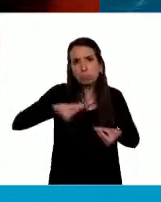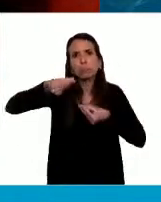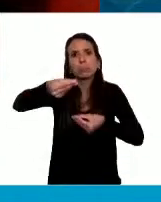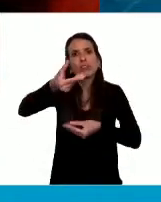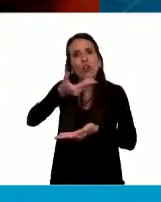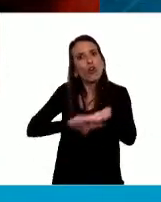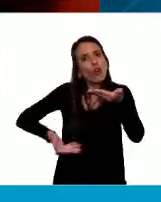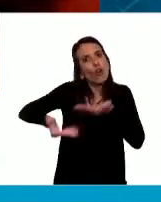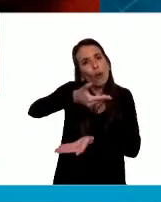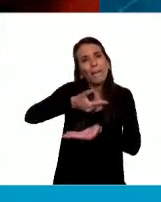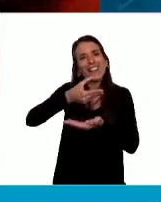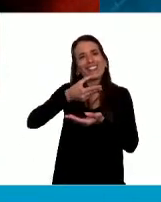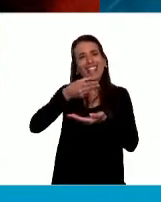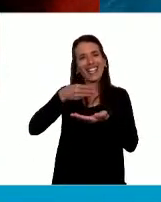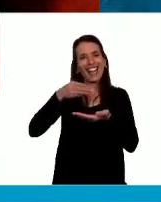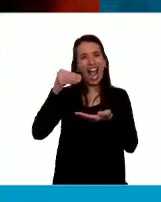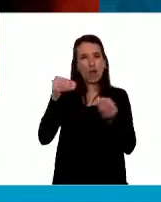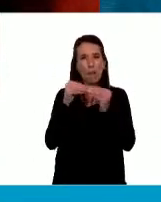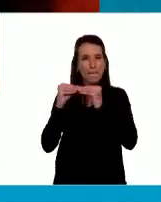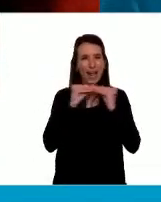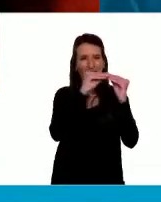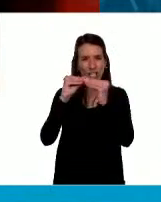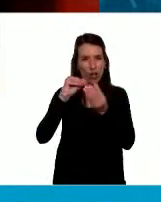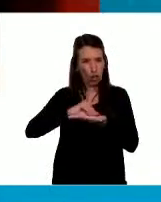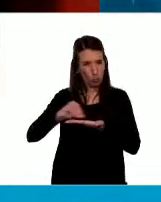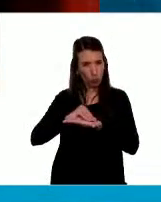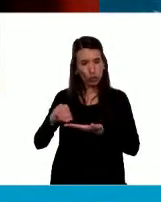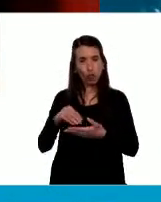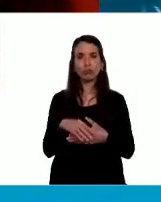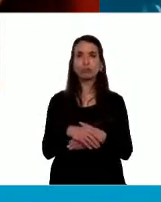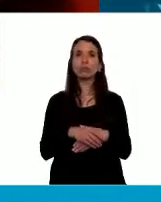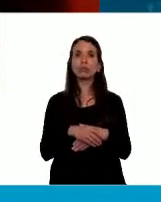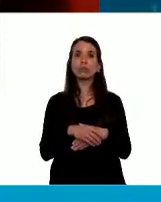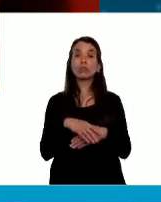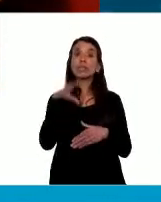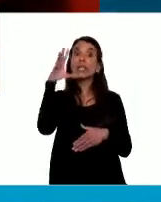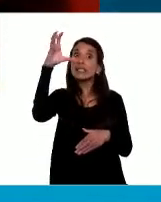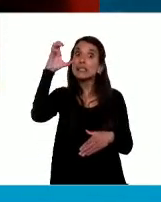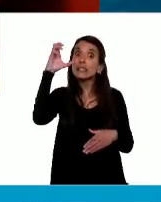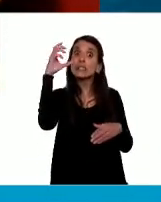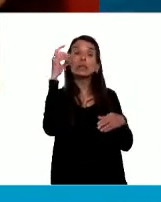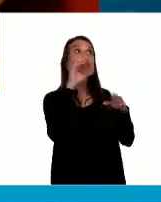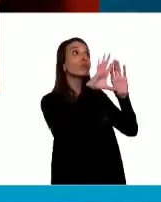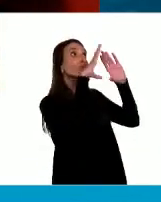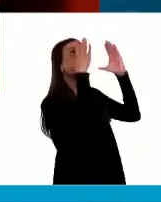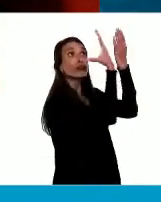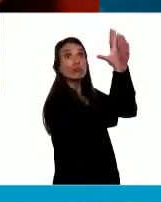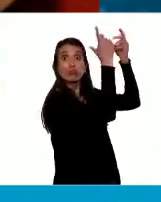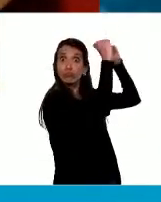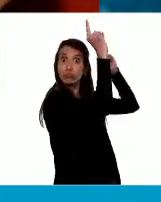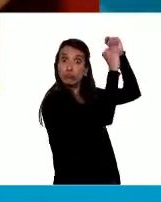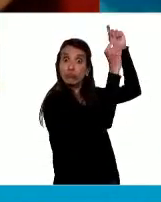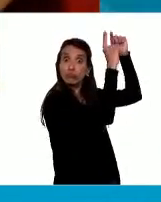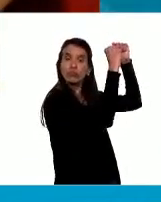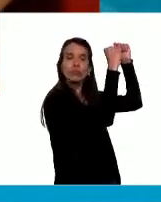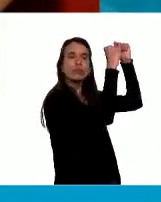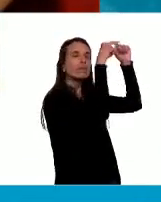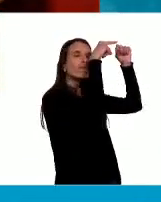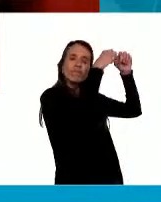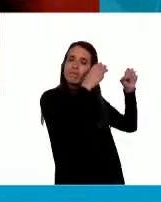recordar con ustedes que ese asteroide nos está iluminando,